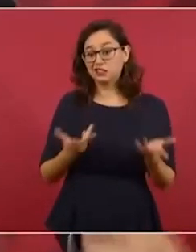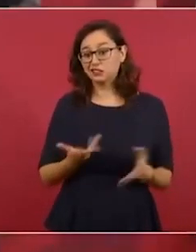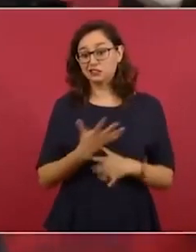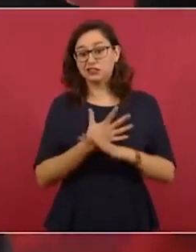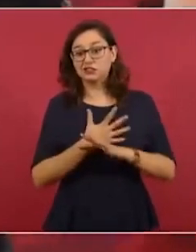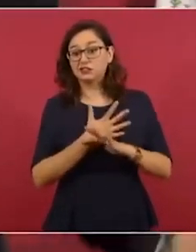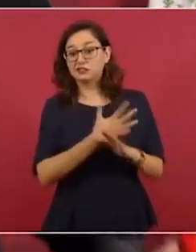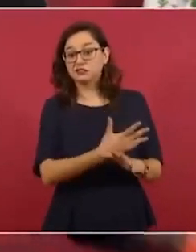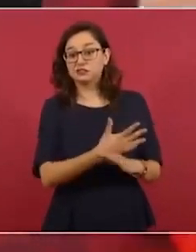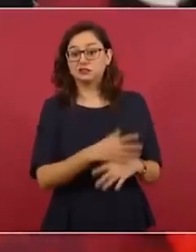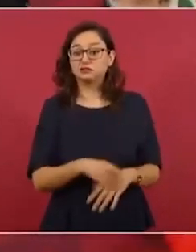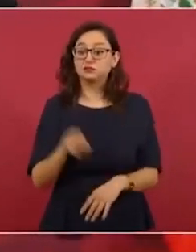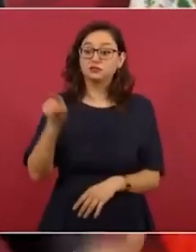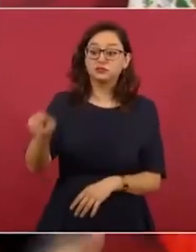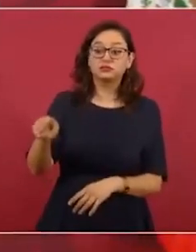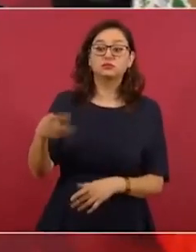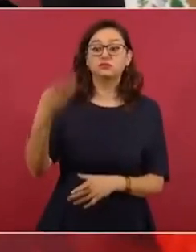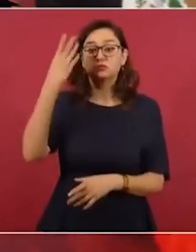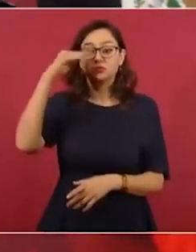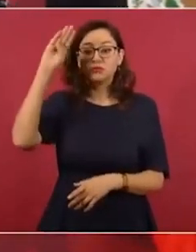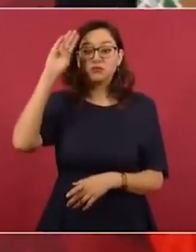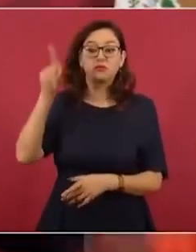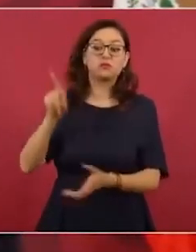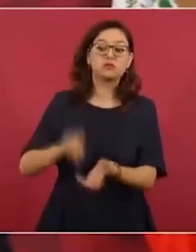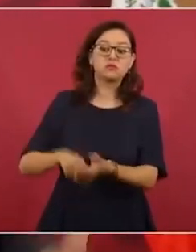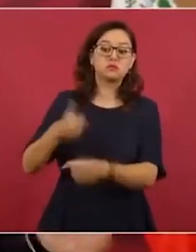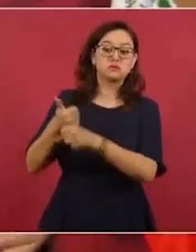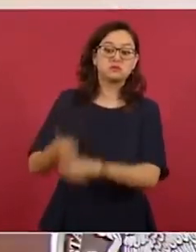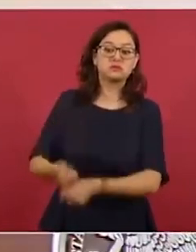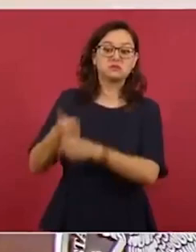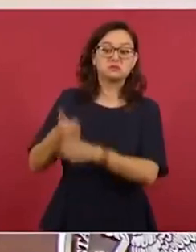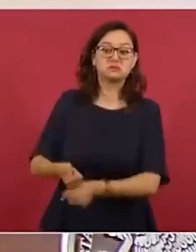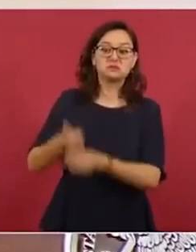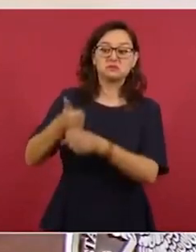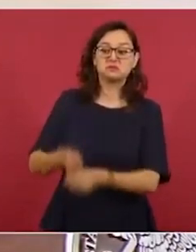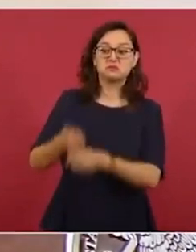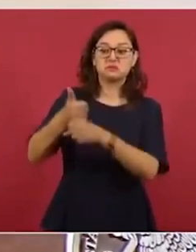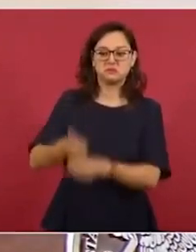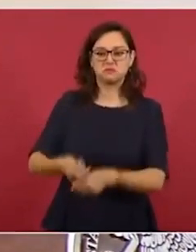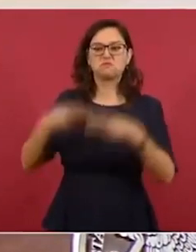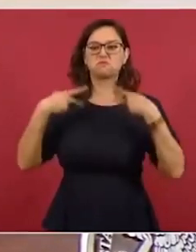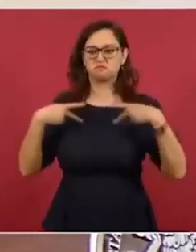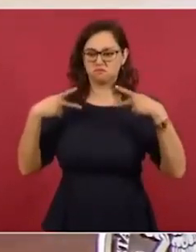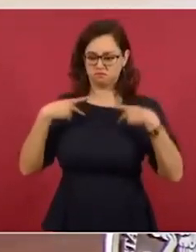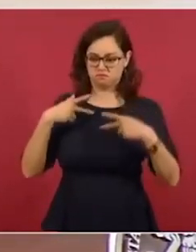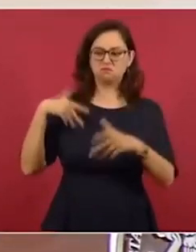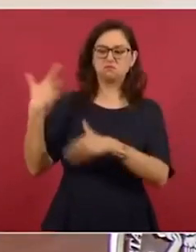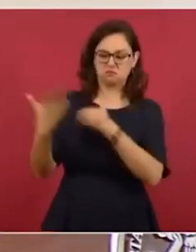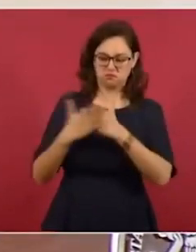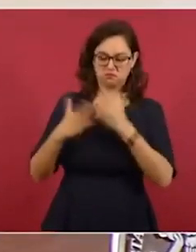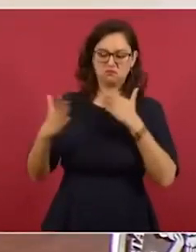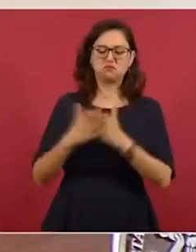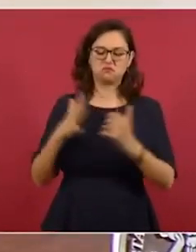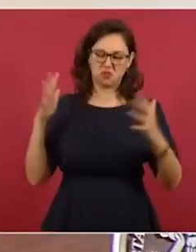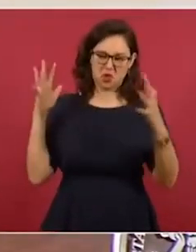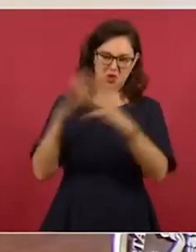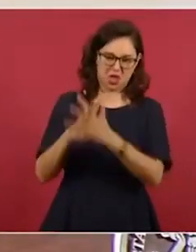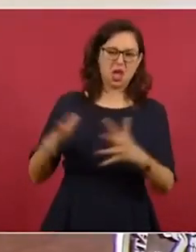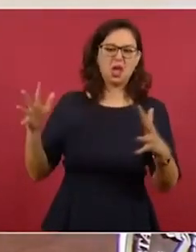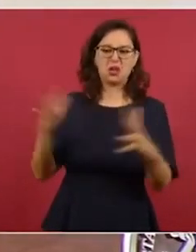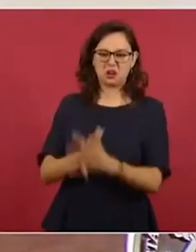siguen a las cosas en Cuba y le va mal al pueblo el pueblo se va a rebelar en contra de su gobierno